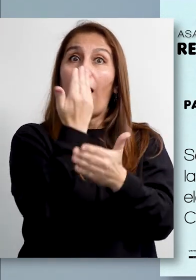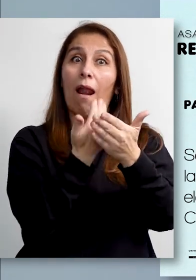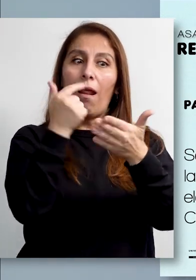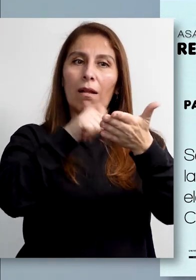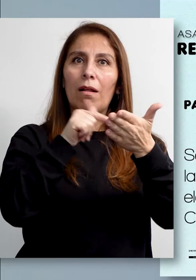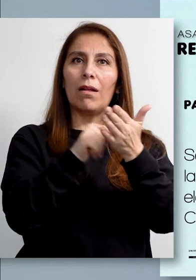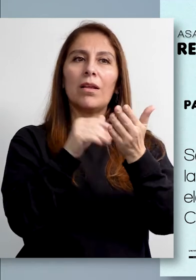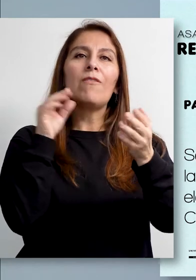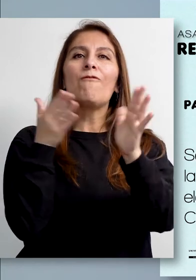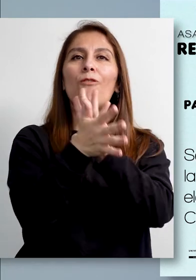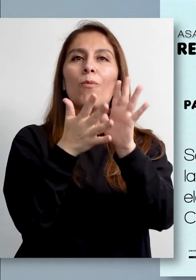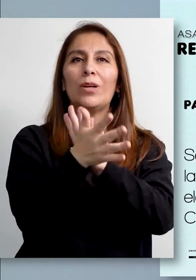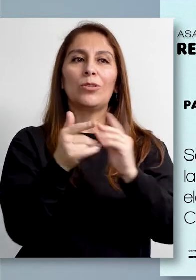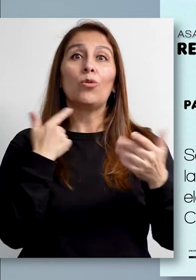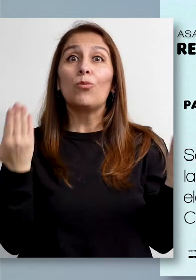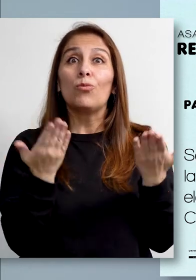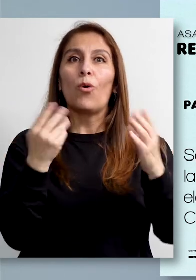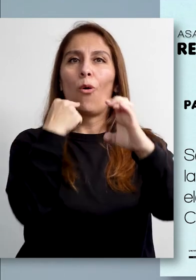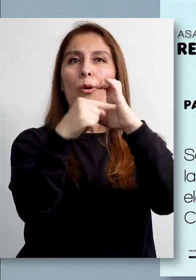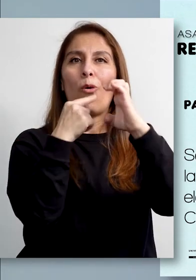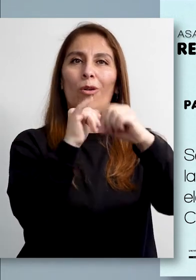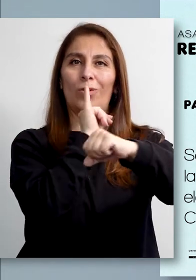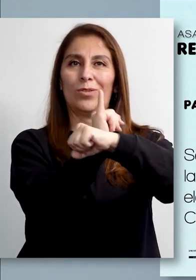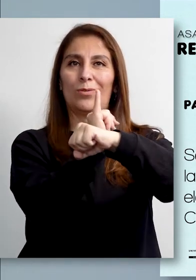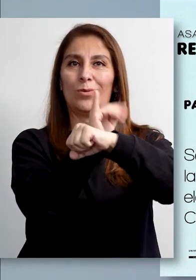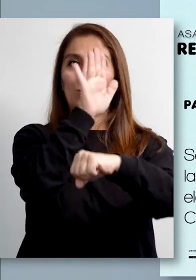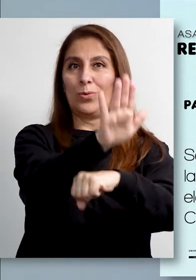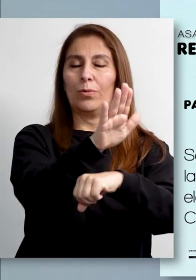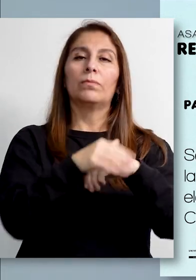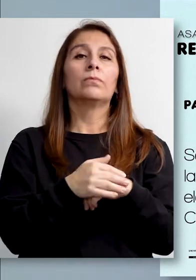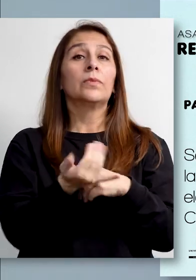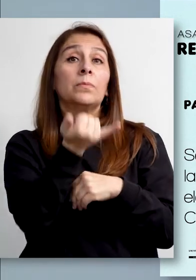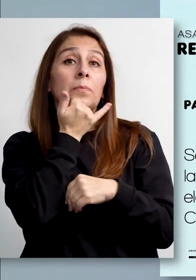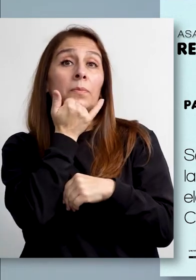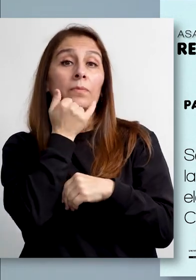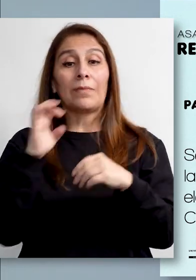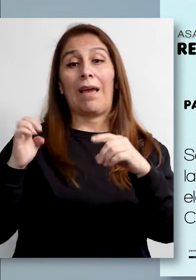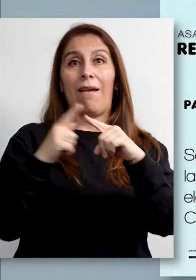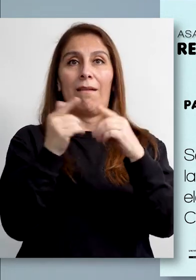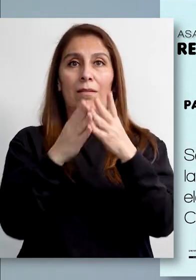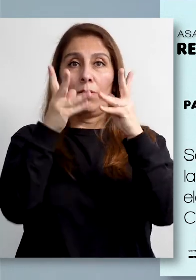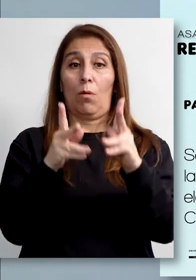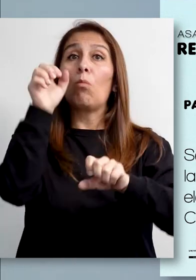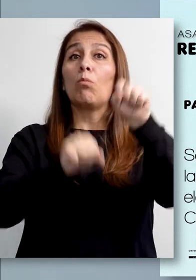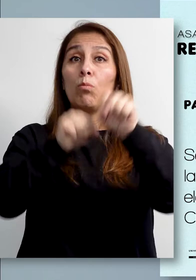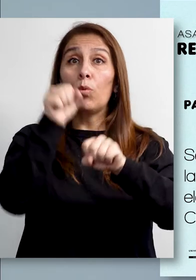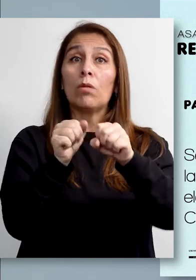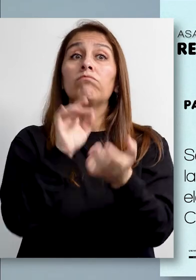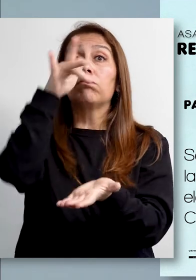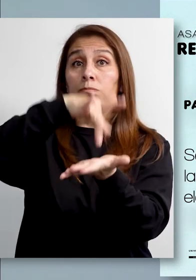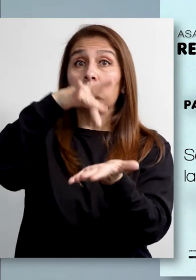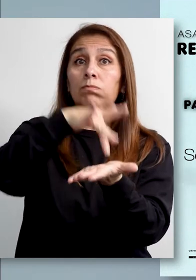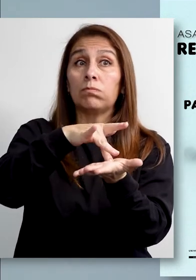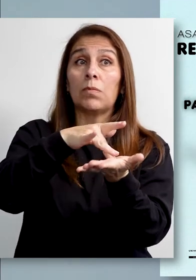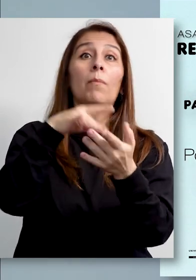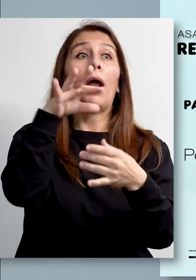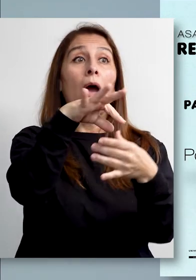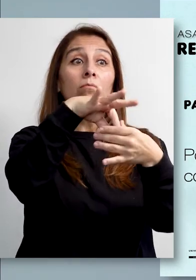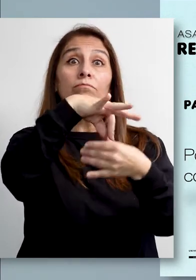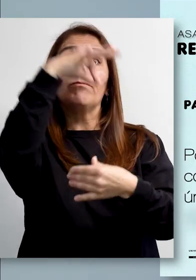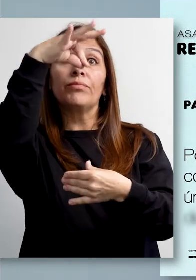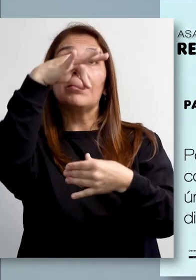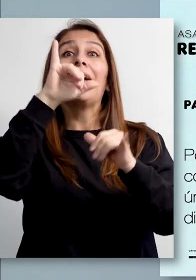datos y cuentas de correo electrónico institucional. Por lo tanto, los egresados podrán participar como candidatos y o